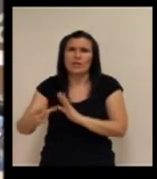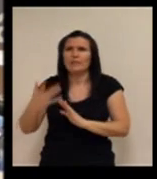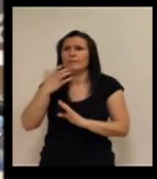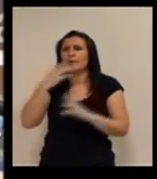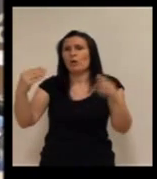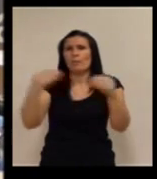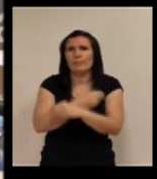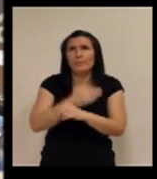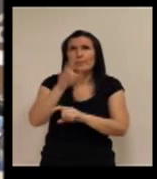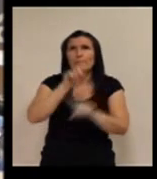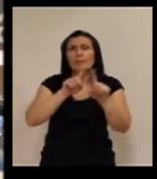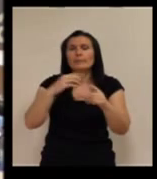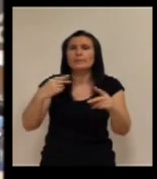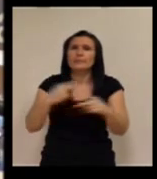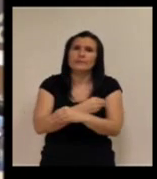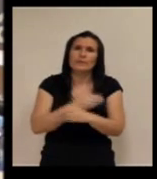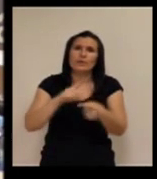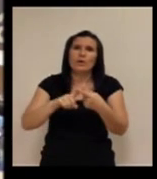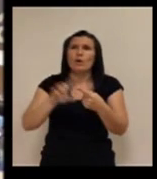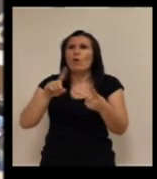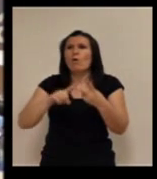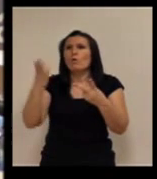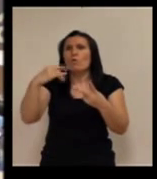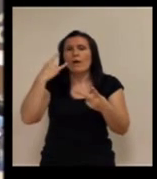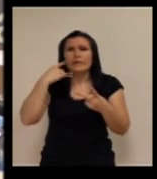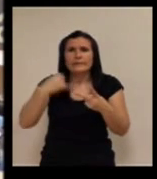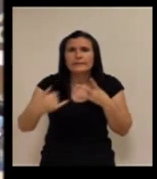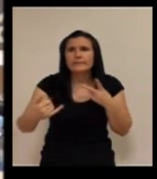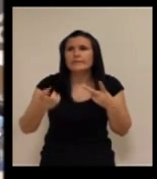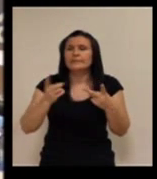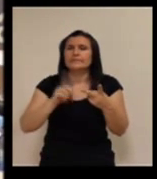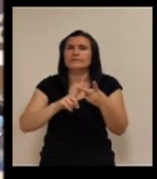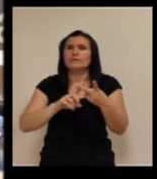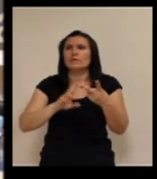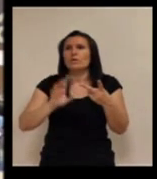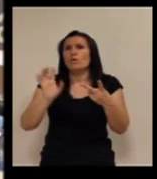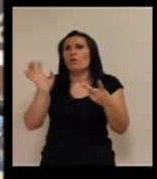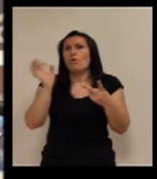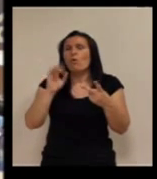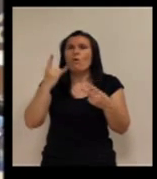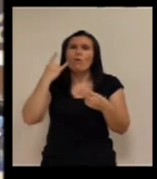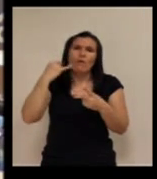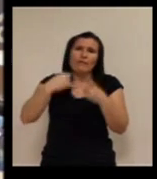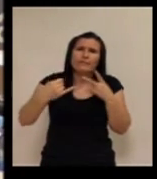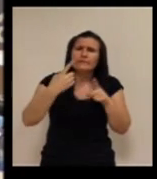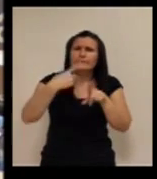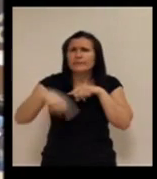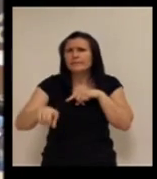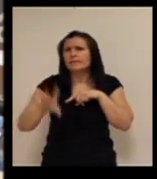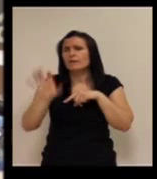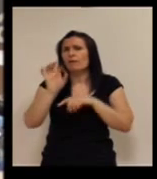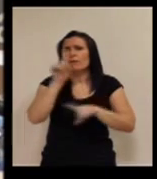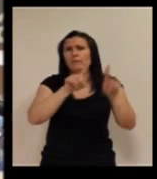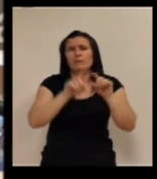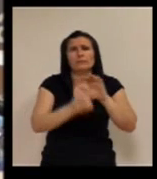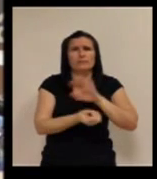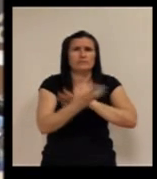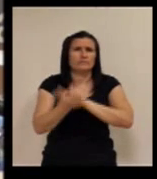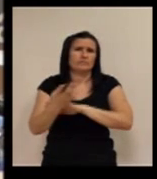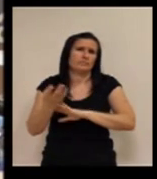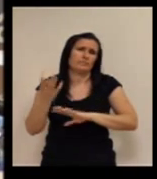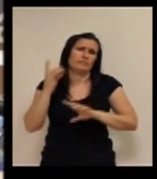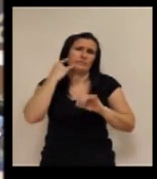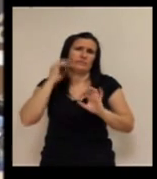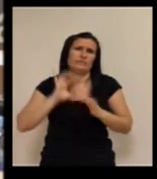incompatibilidades o ausencias de línea o líneas diferentes, ¿vale? Que luego seguro que Chema